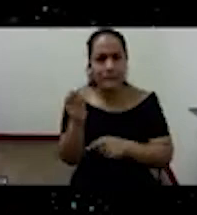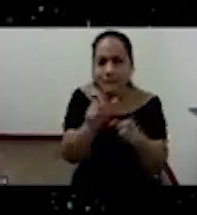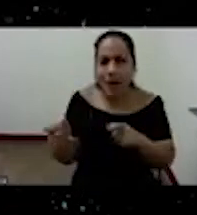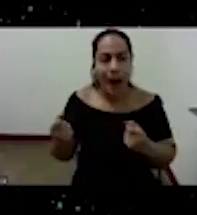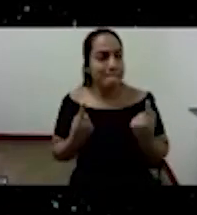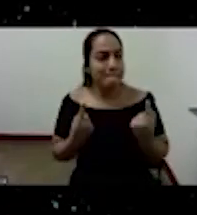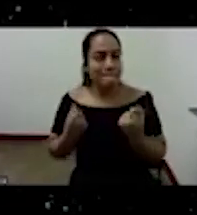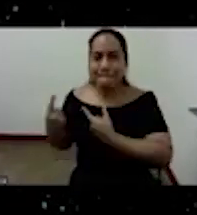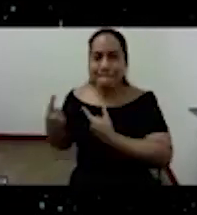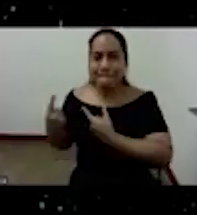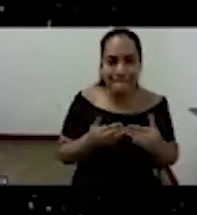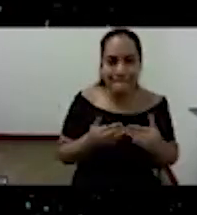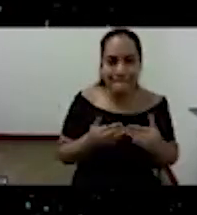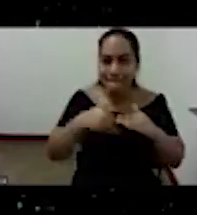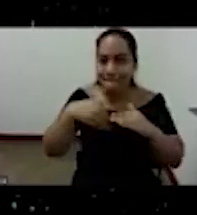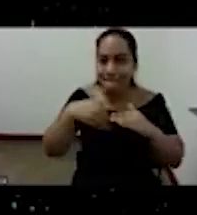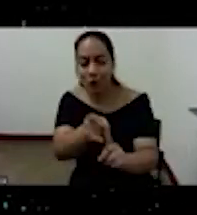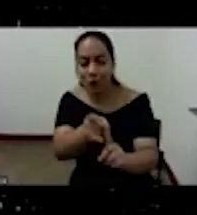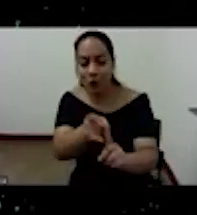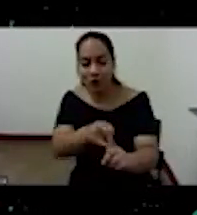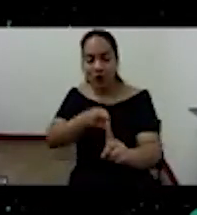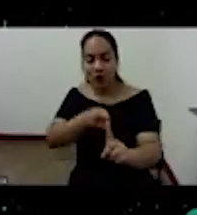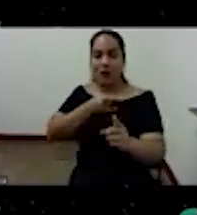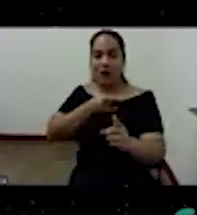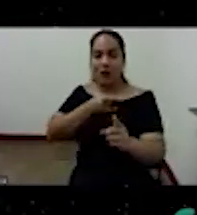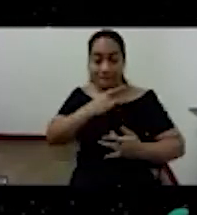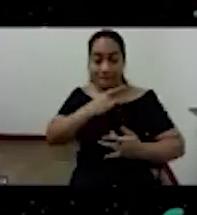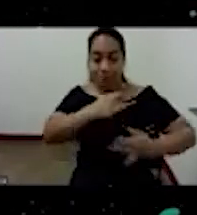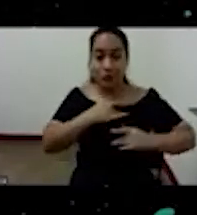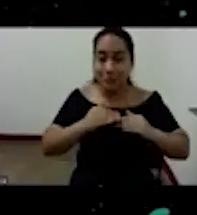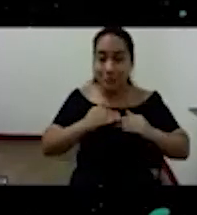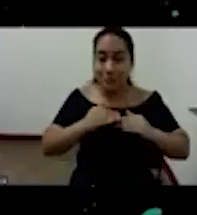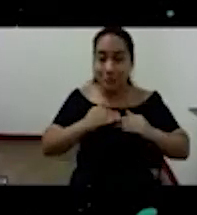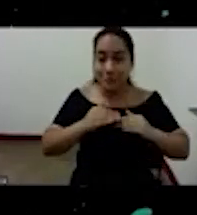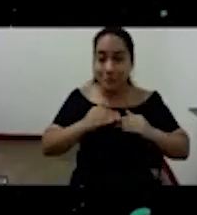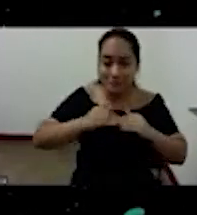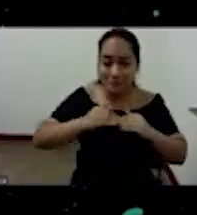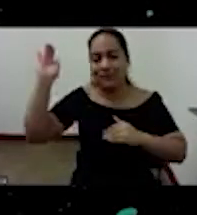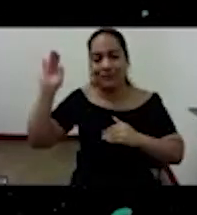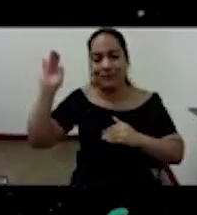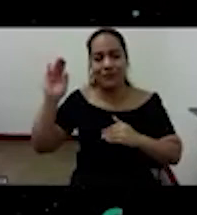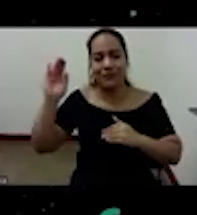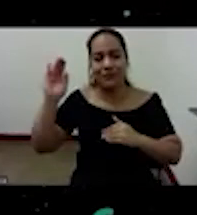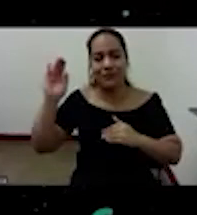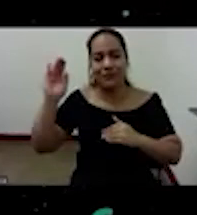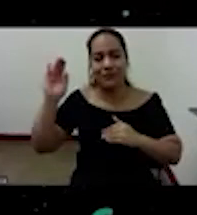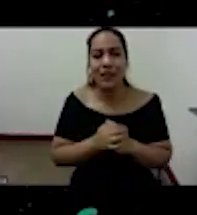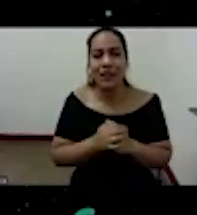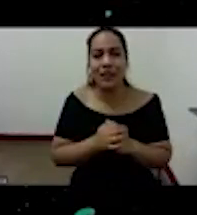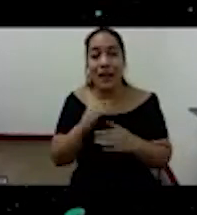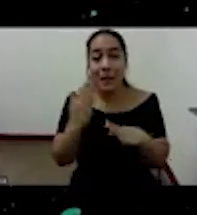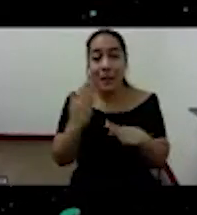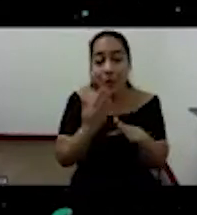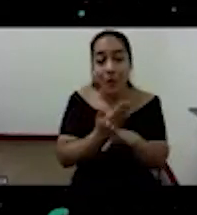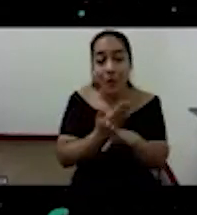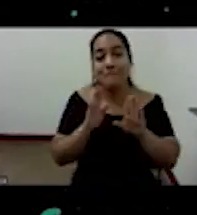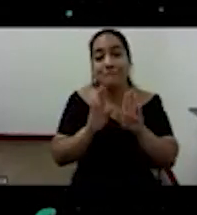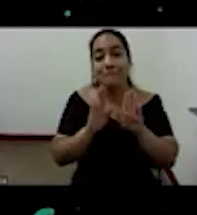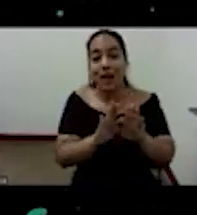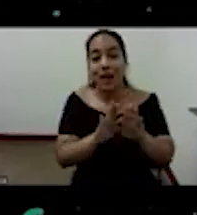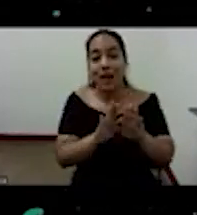de la potencia de la voluntad demasiado grande es el global warming el